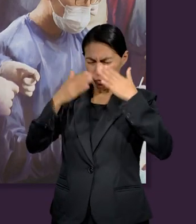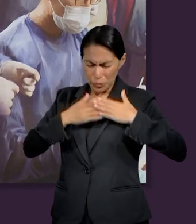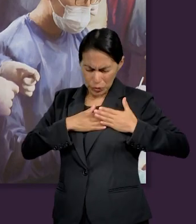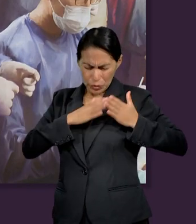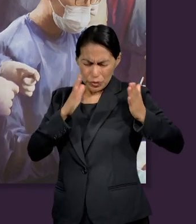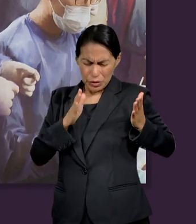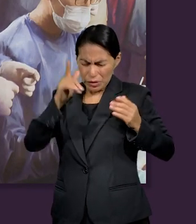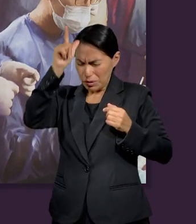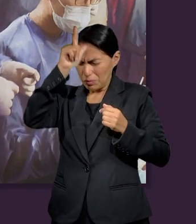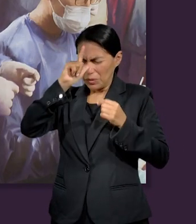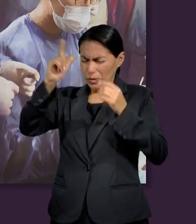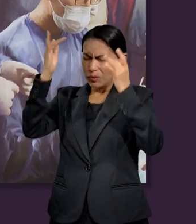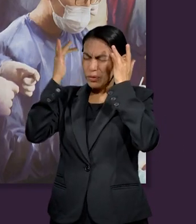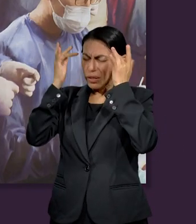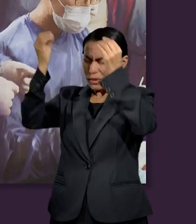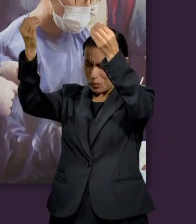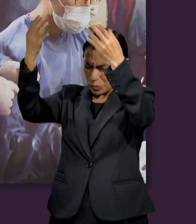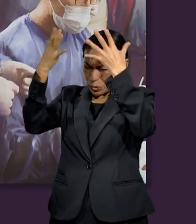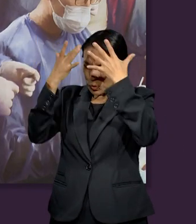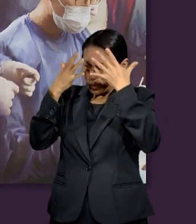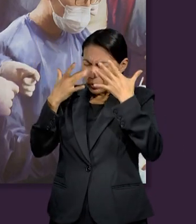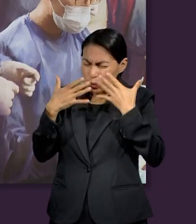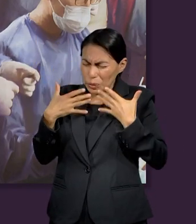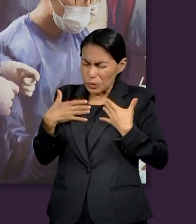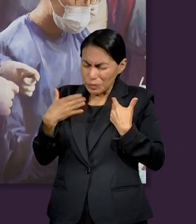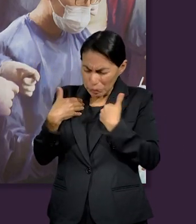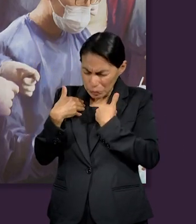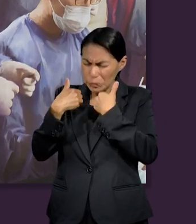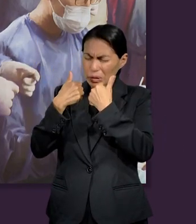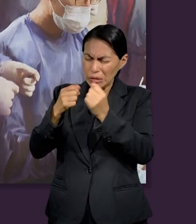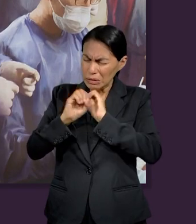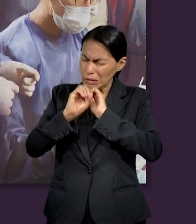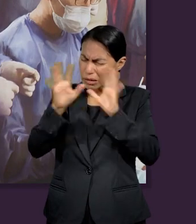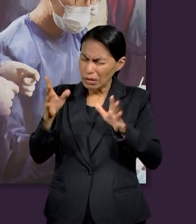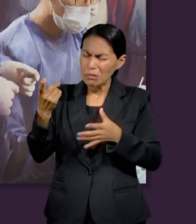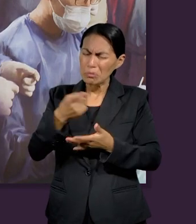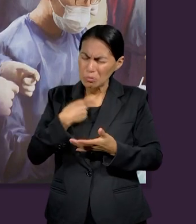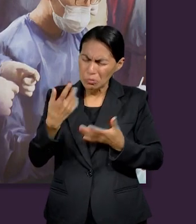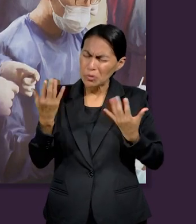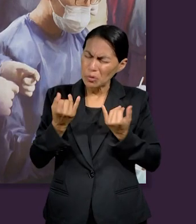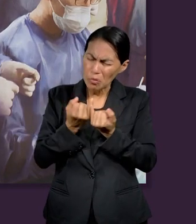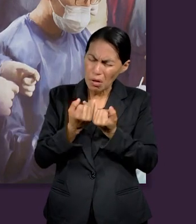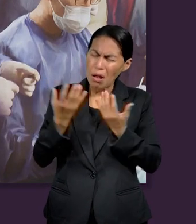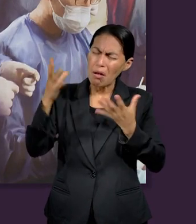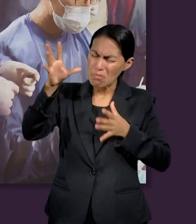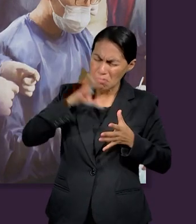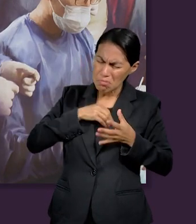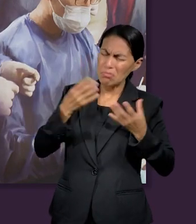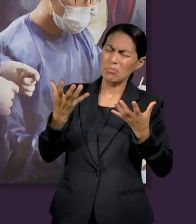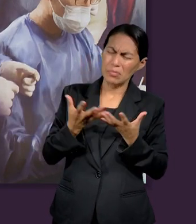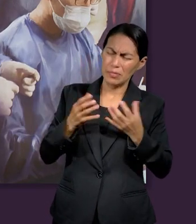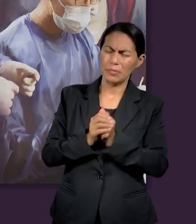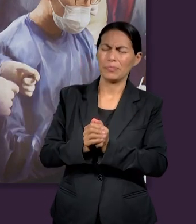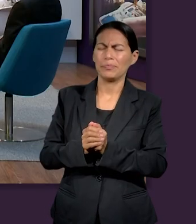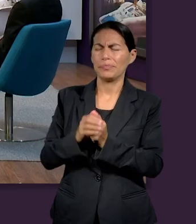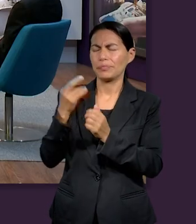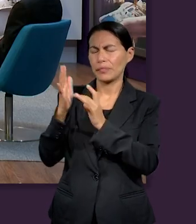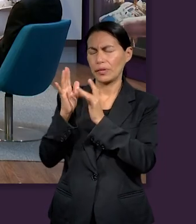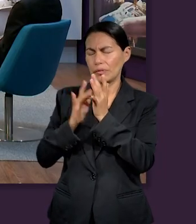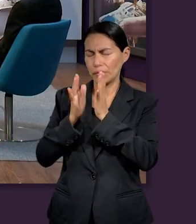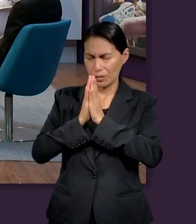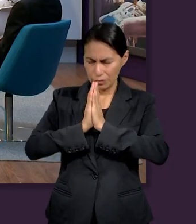corazones y nuestra mente que el Espíritu Santo pueda ayudarnos a comprender lo que tienes para nosotros, y sobre todo que podamos aplicarlo. En tu nombre, amén.